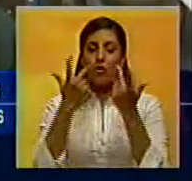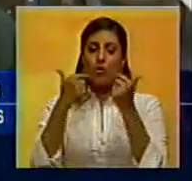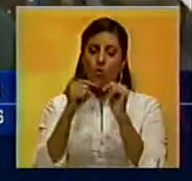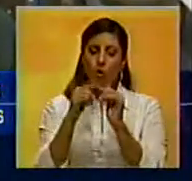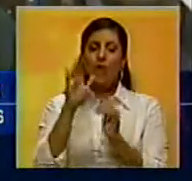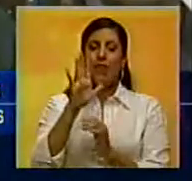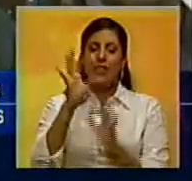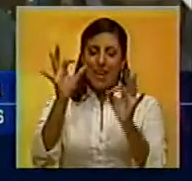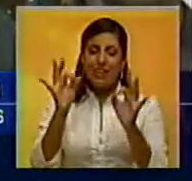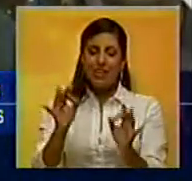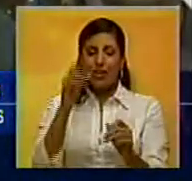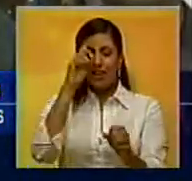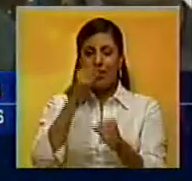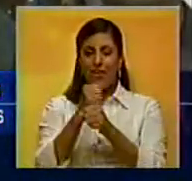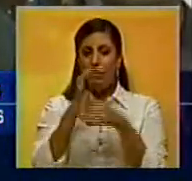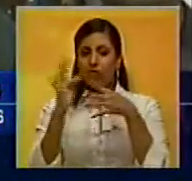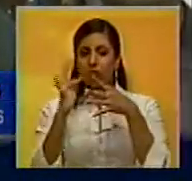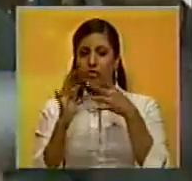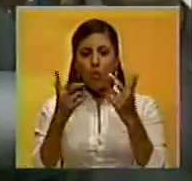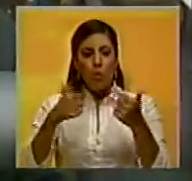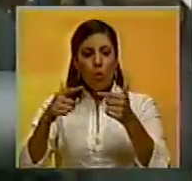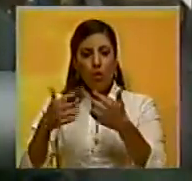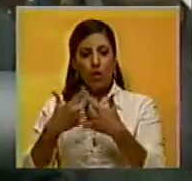señaló deberán garantizar el funcionamiento de los espacios productivos.